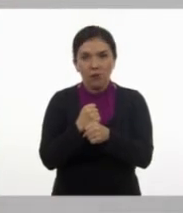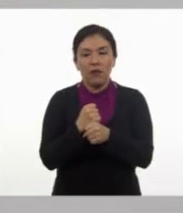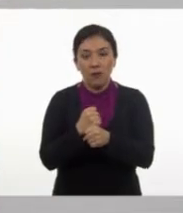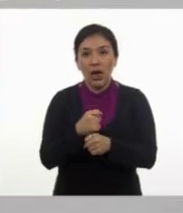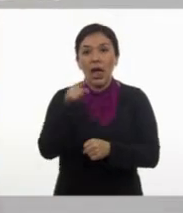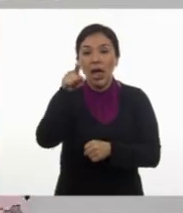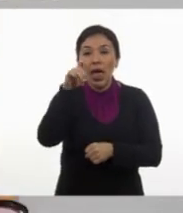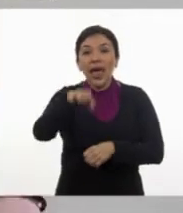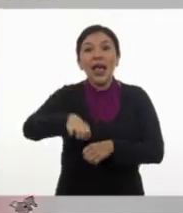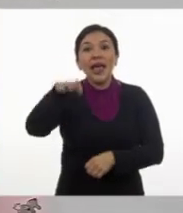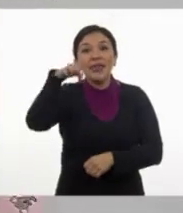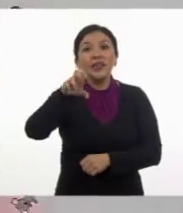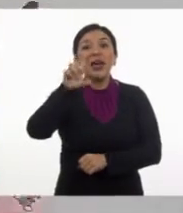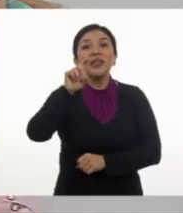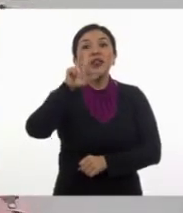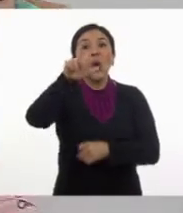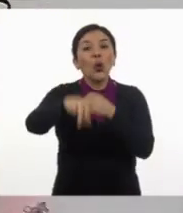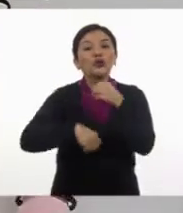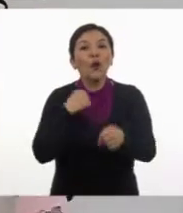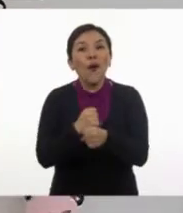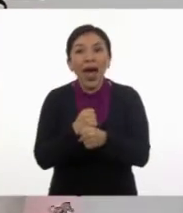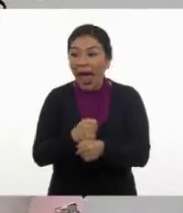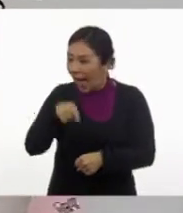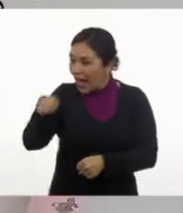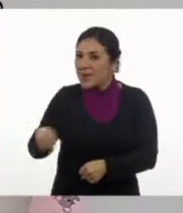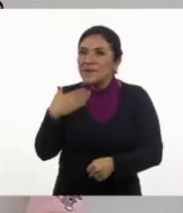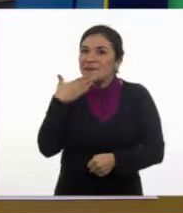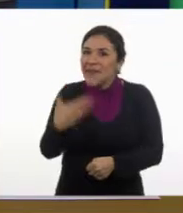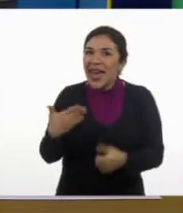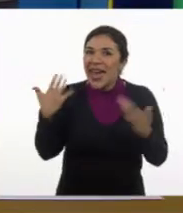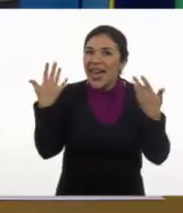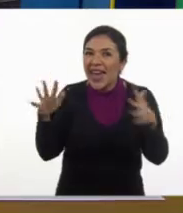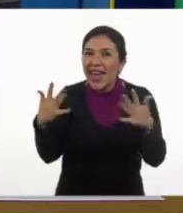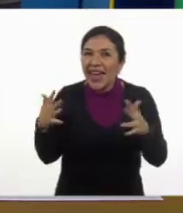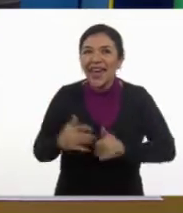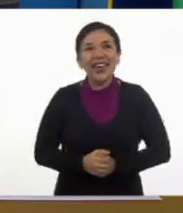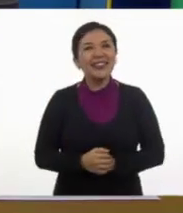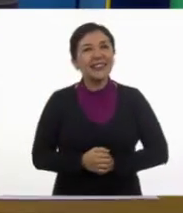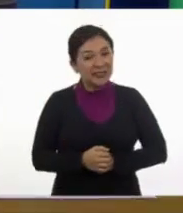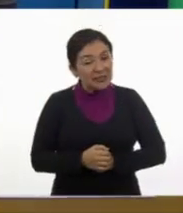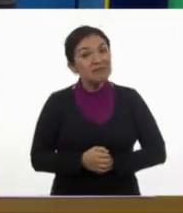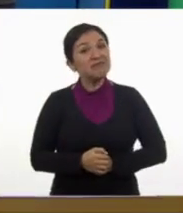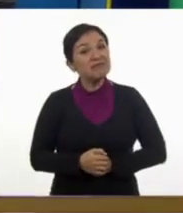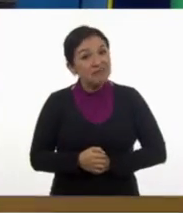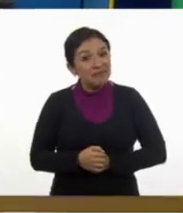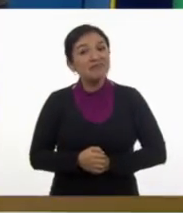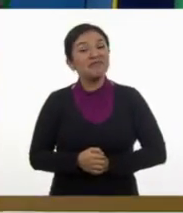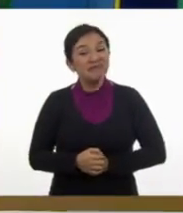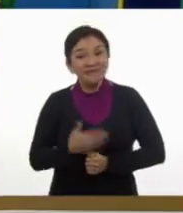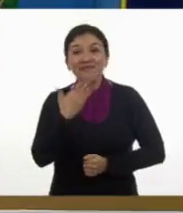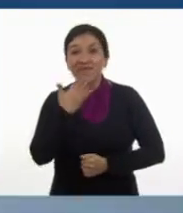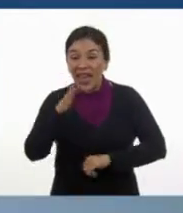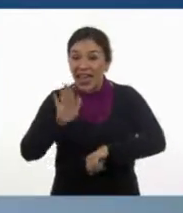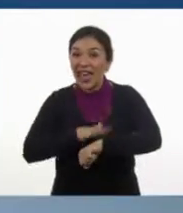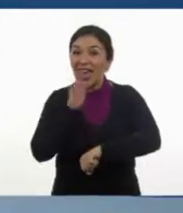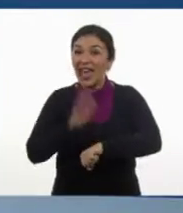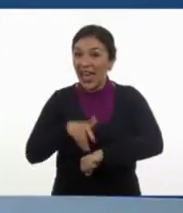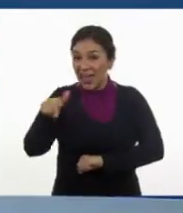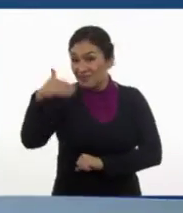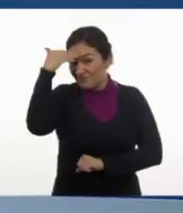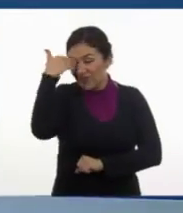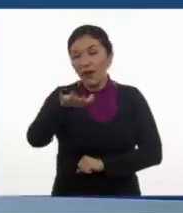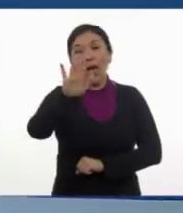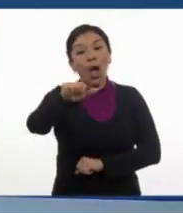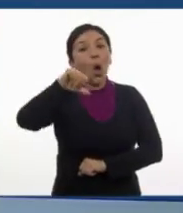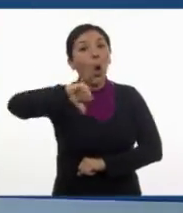38 años. Muy bien, don. ¡Guau! ¡Excelente! Muy buena, don. El día